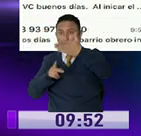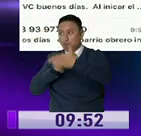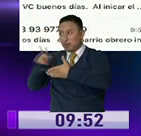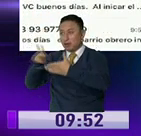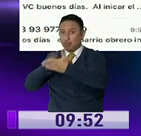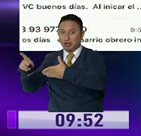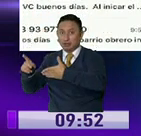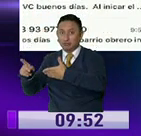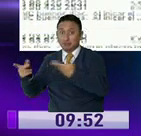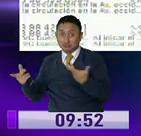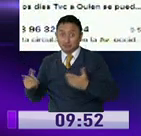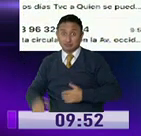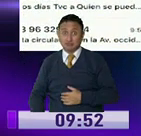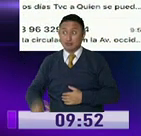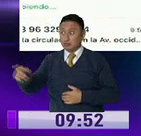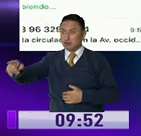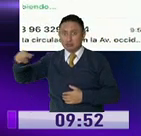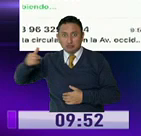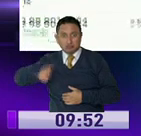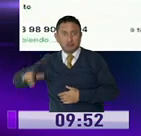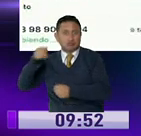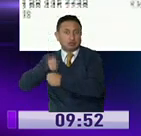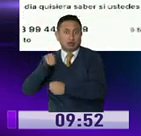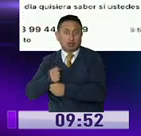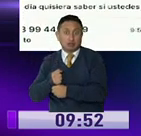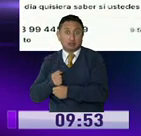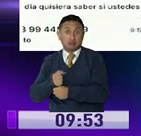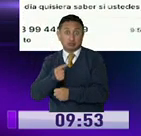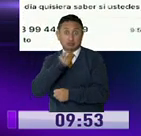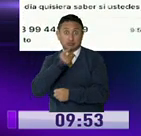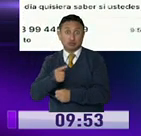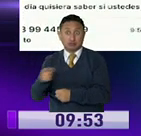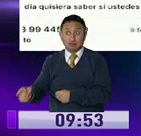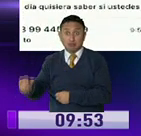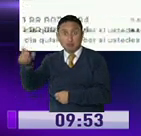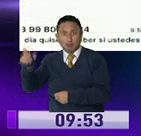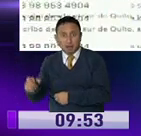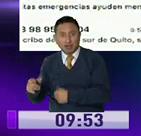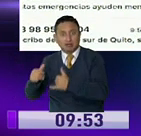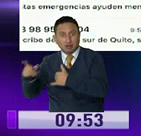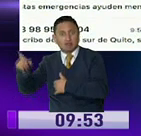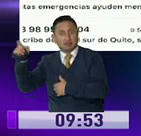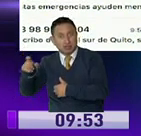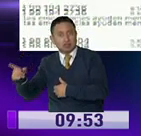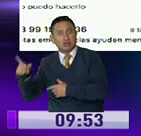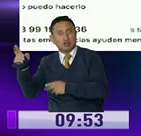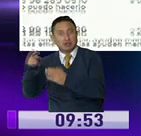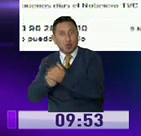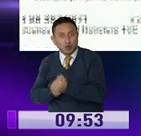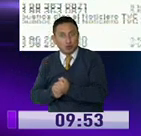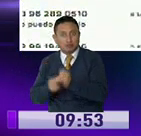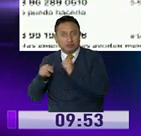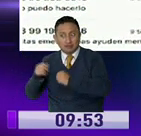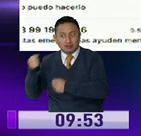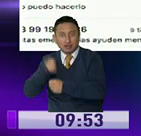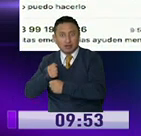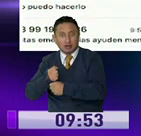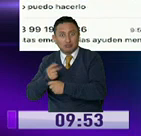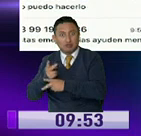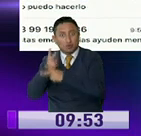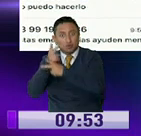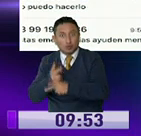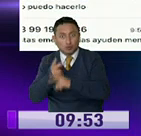sea, vaya, porque son gente que está trabajando. Es lo que estamos hablando. en primera línea, o sea, que necesita el recurso porque además está trabajando,